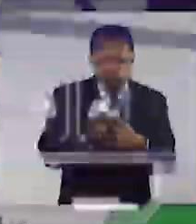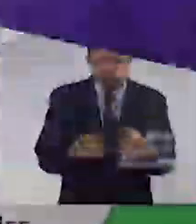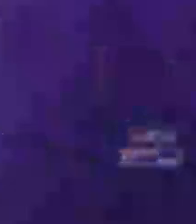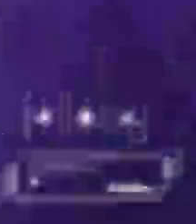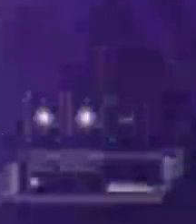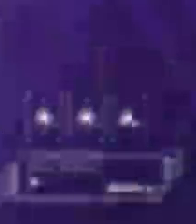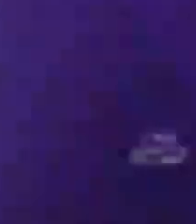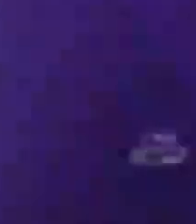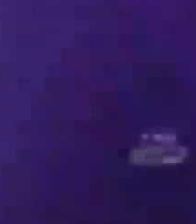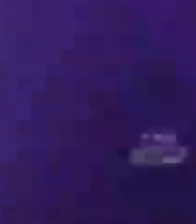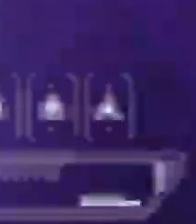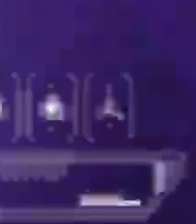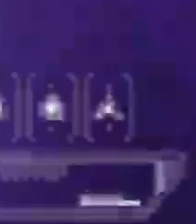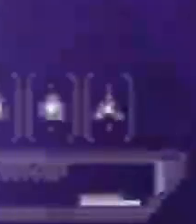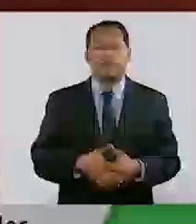trata.